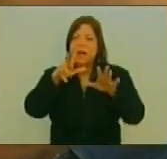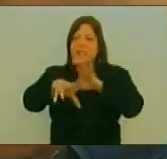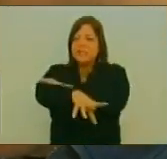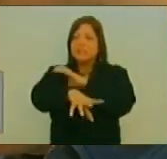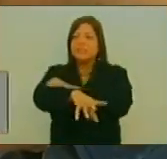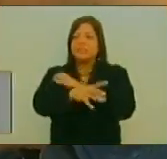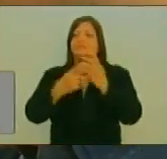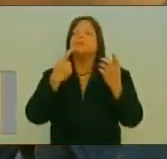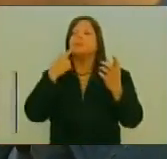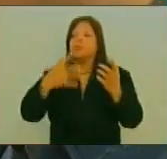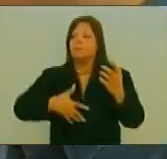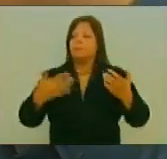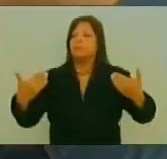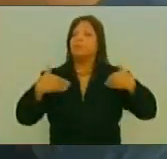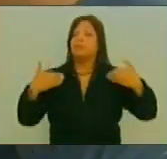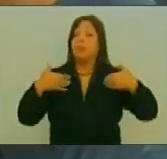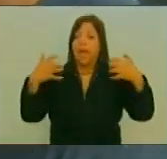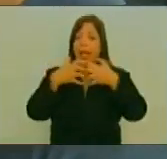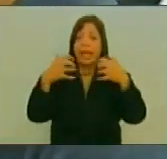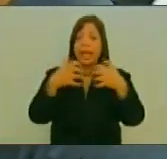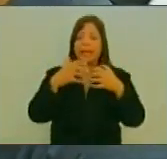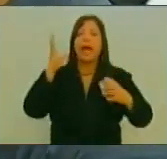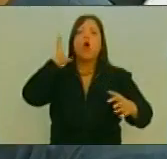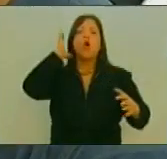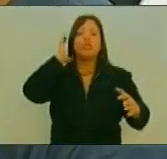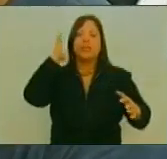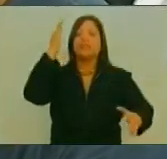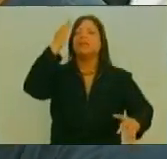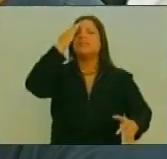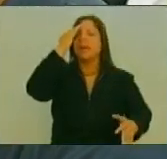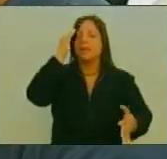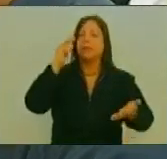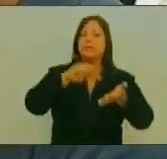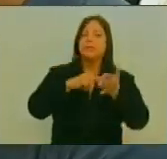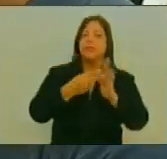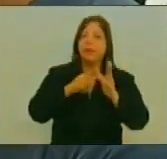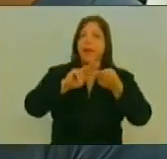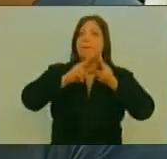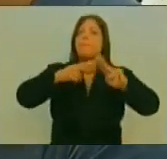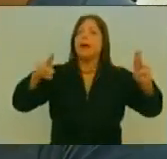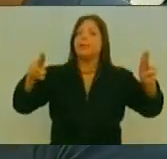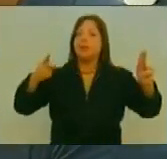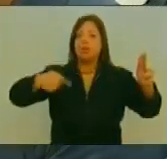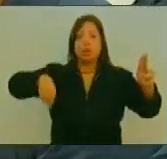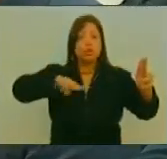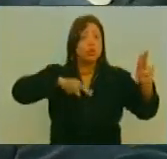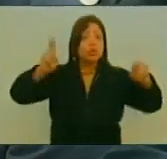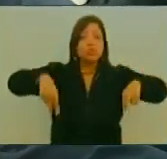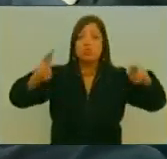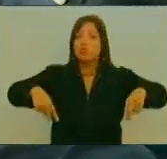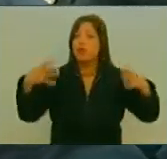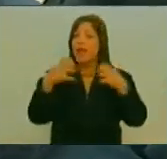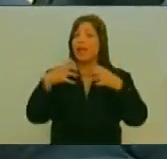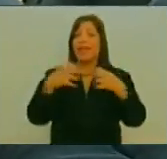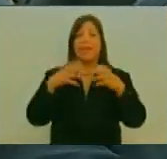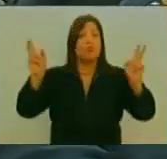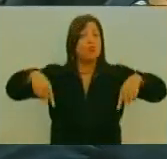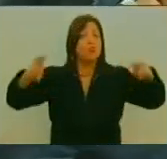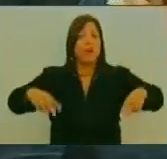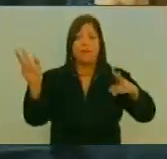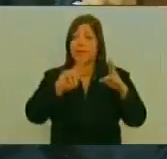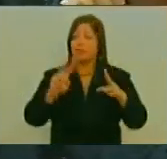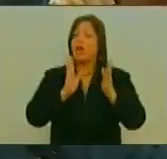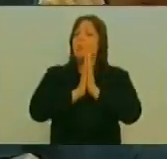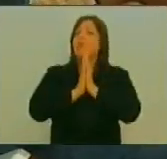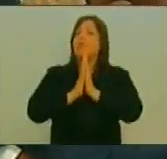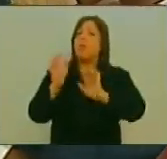Los pueblos Que han vivido Guerra Tienen más Conciencia De lo que Significa la paz Pero nosotros Que no hemos llegado Allá Tenemos